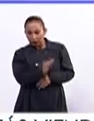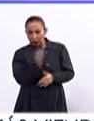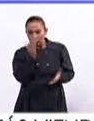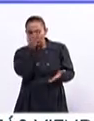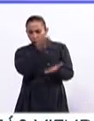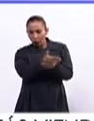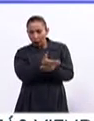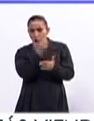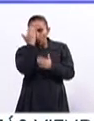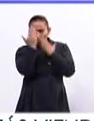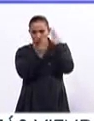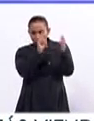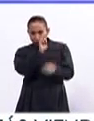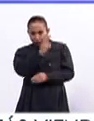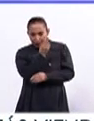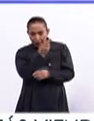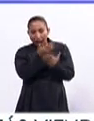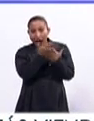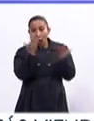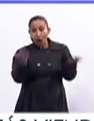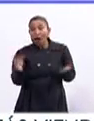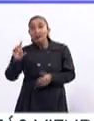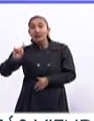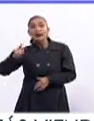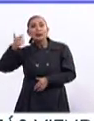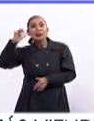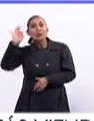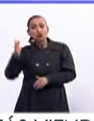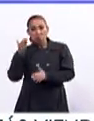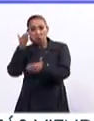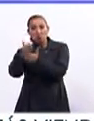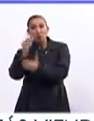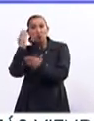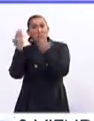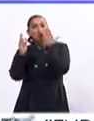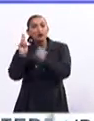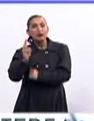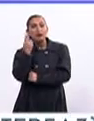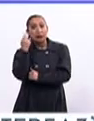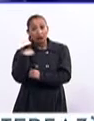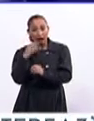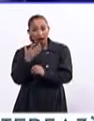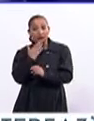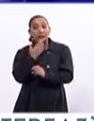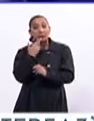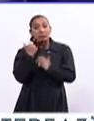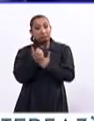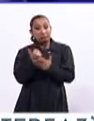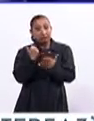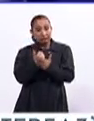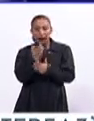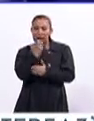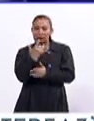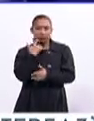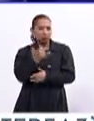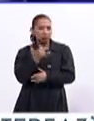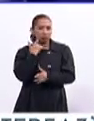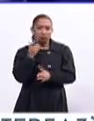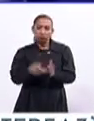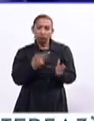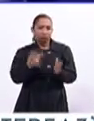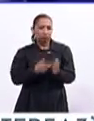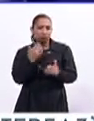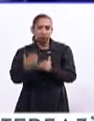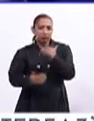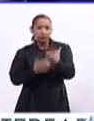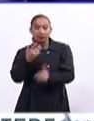que iban a la universidad, ahora es el 37%. Quiere decir que está funcionando esto. Es un esfuerzo que continuará,